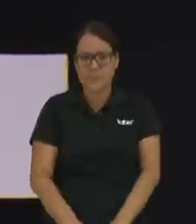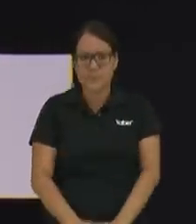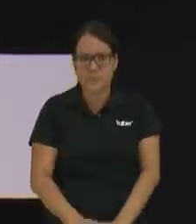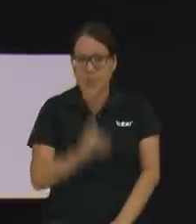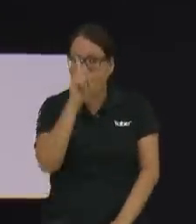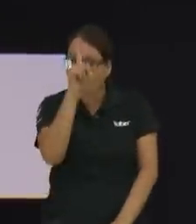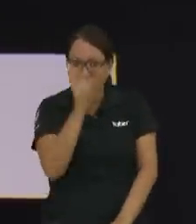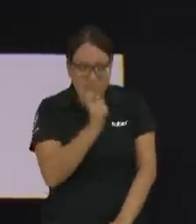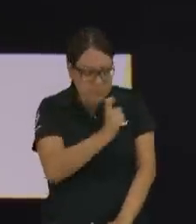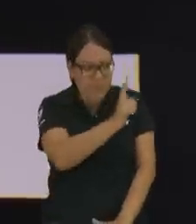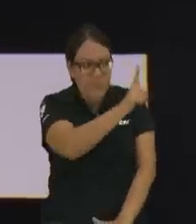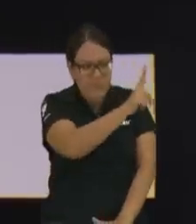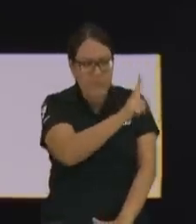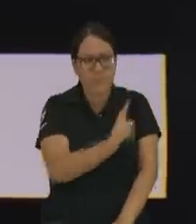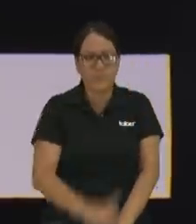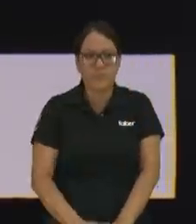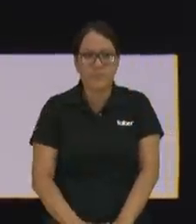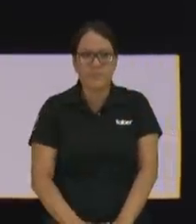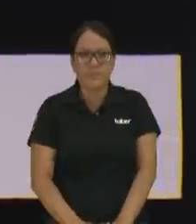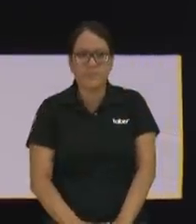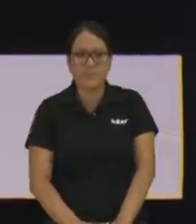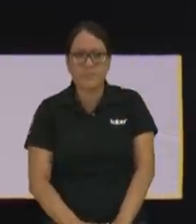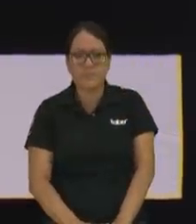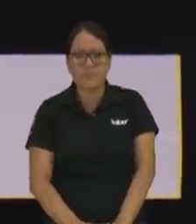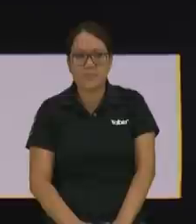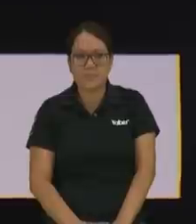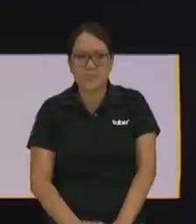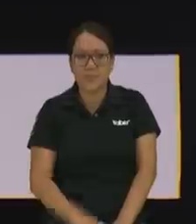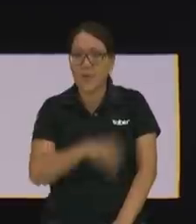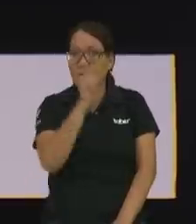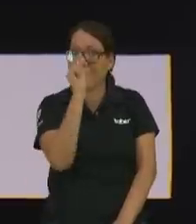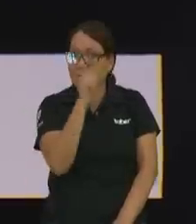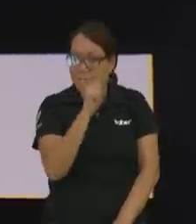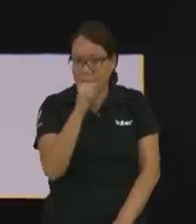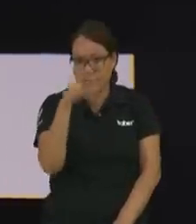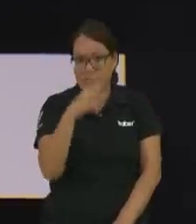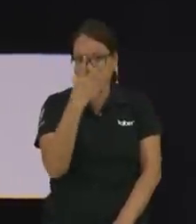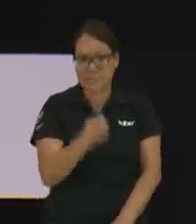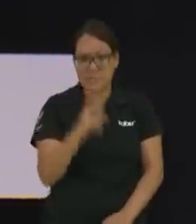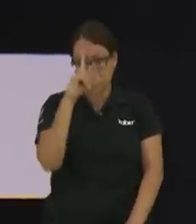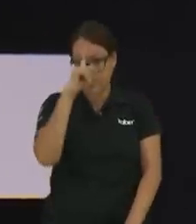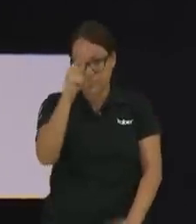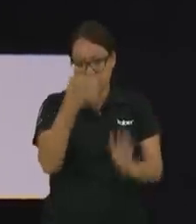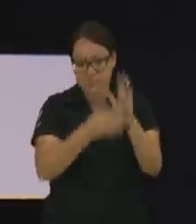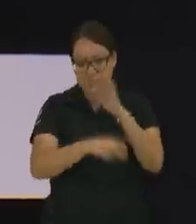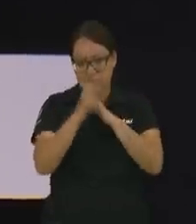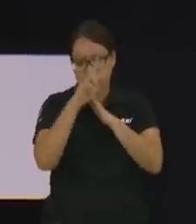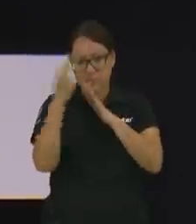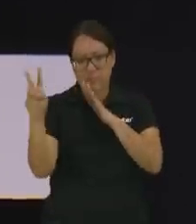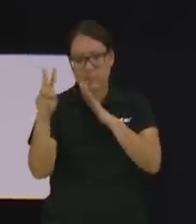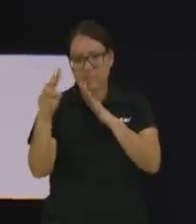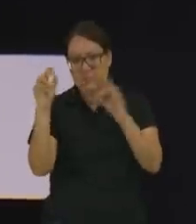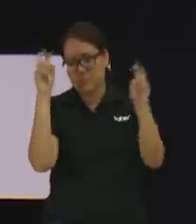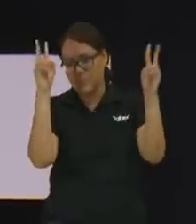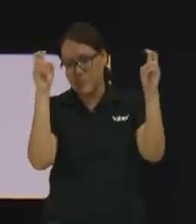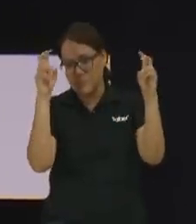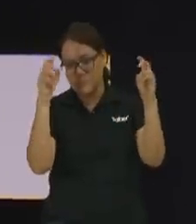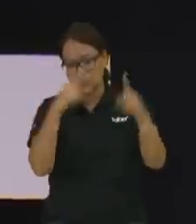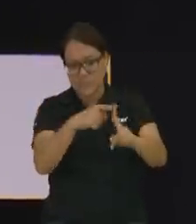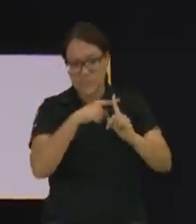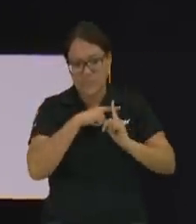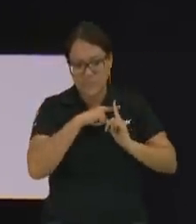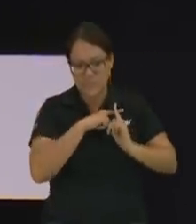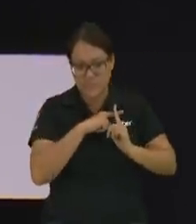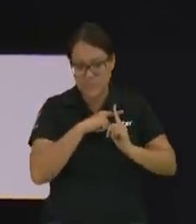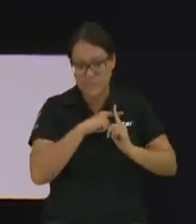una palabra amable es por eso que el día de hoy en proverbio 22 que hemos denominado el abecedario